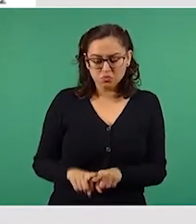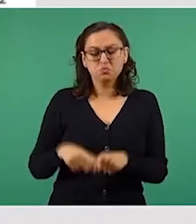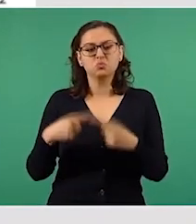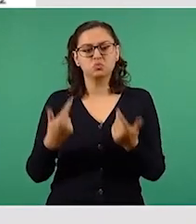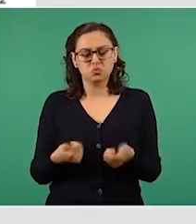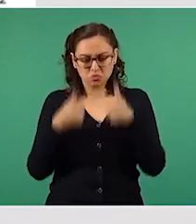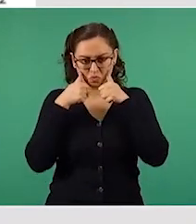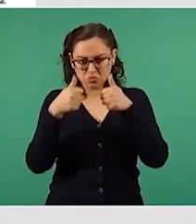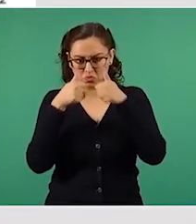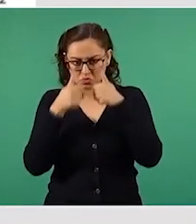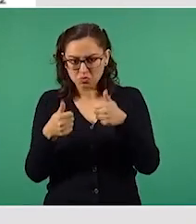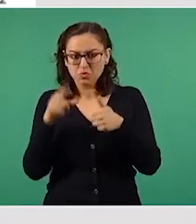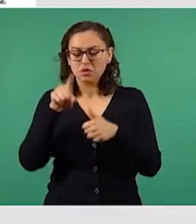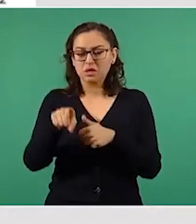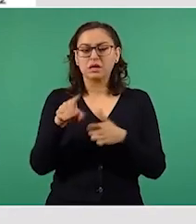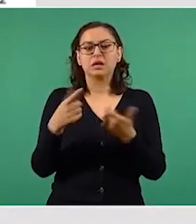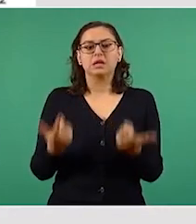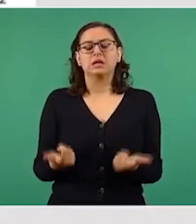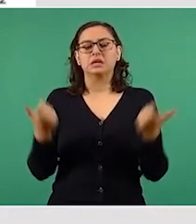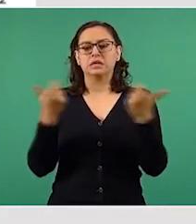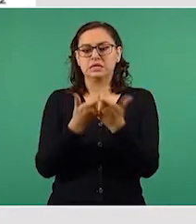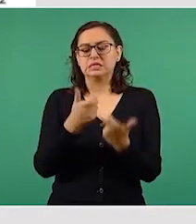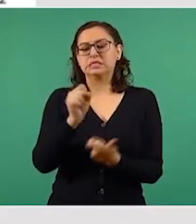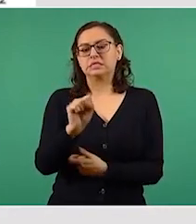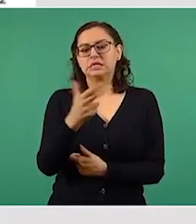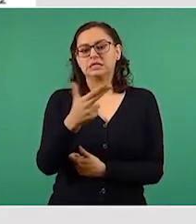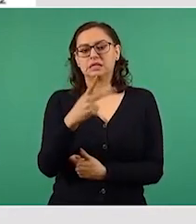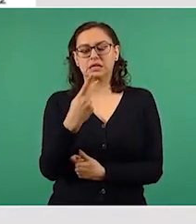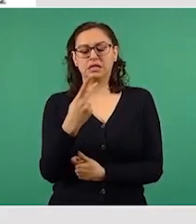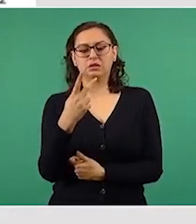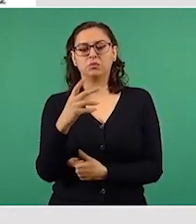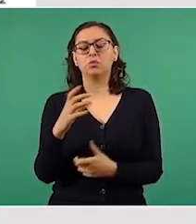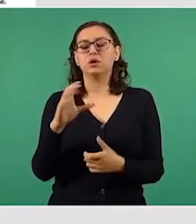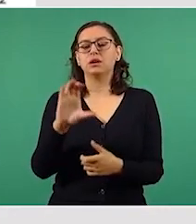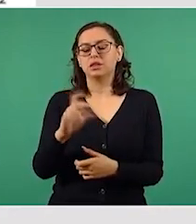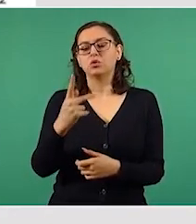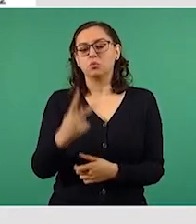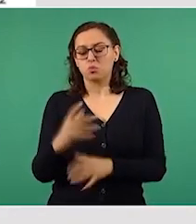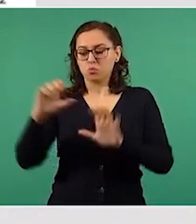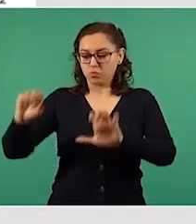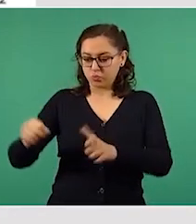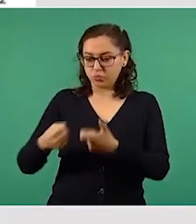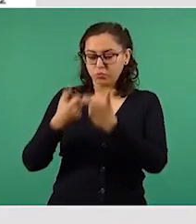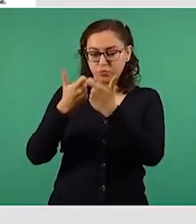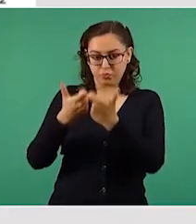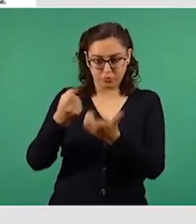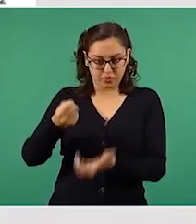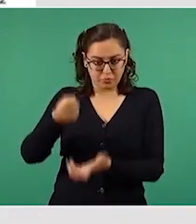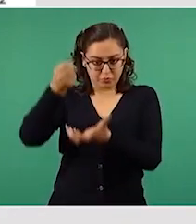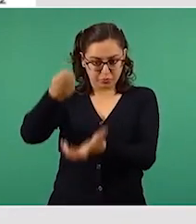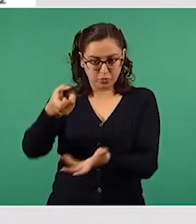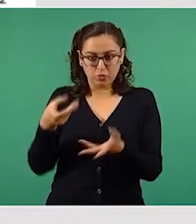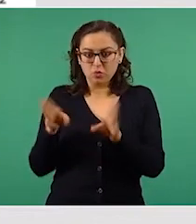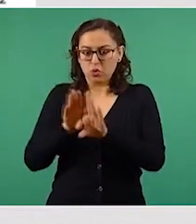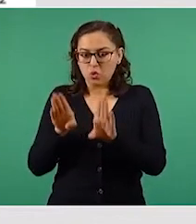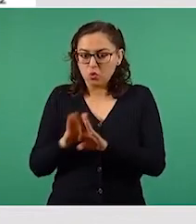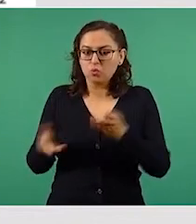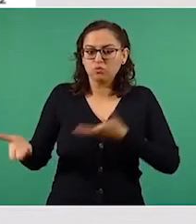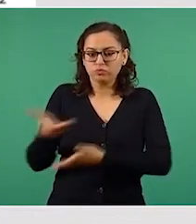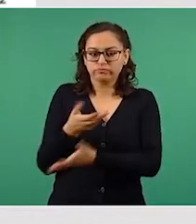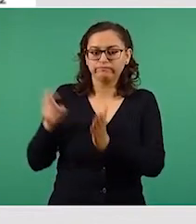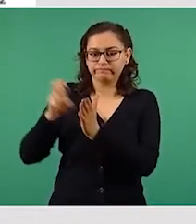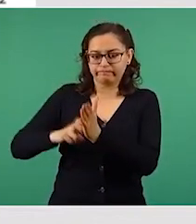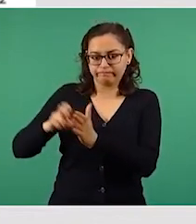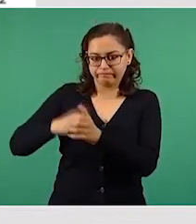Unidad de Inversiones de la Secretaría de Hacienda, lo anterior con el objetivo de tener retroalimentación para fortalecer